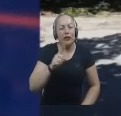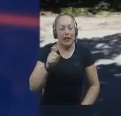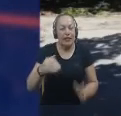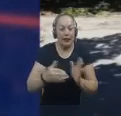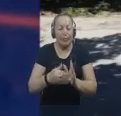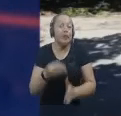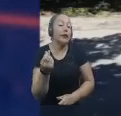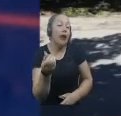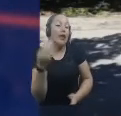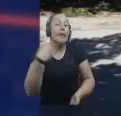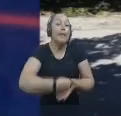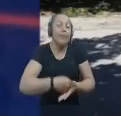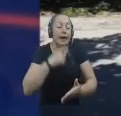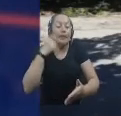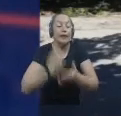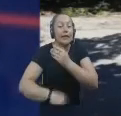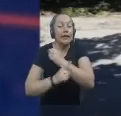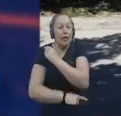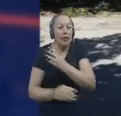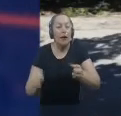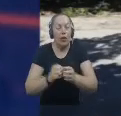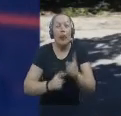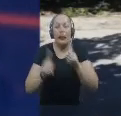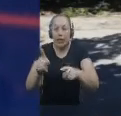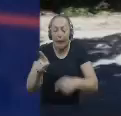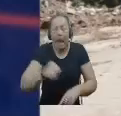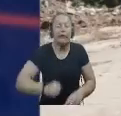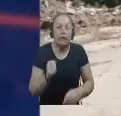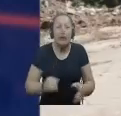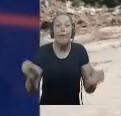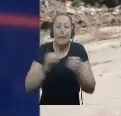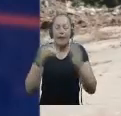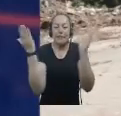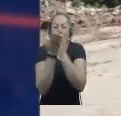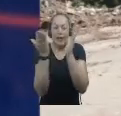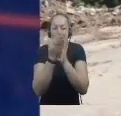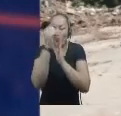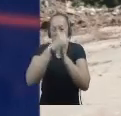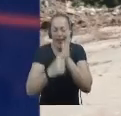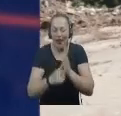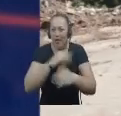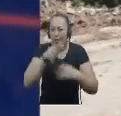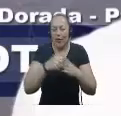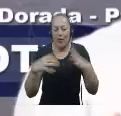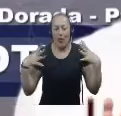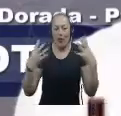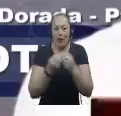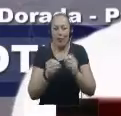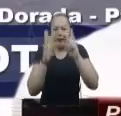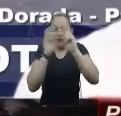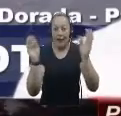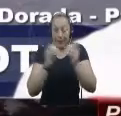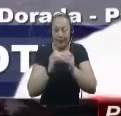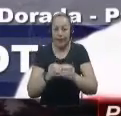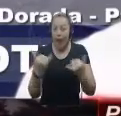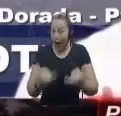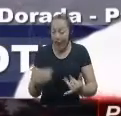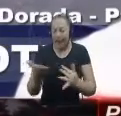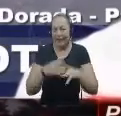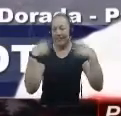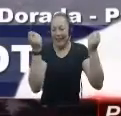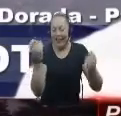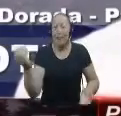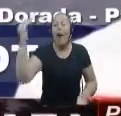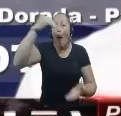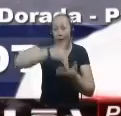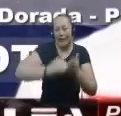pesos Así como la participación en programas comunitarios O actividad pedagógica de convivencia Nos vamos a nuestro primer bloque de comerciales